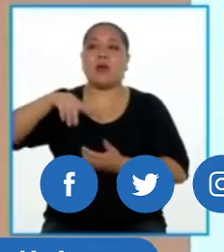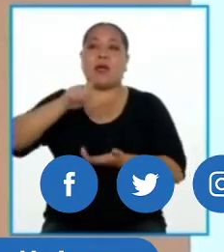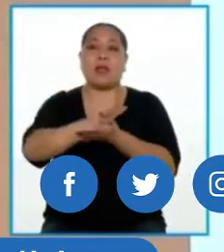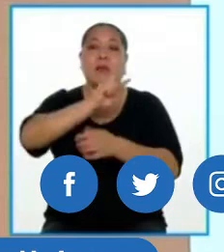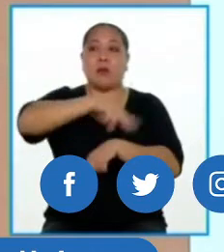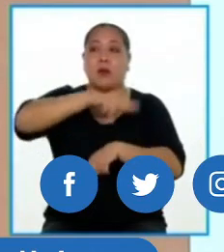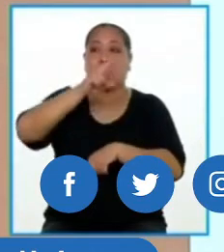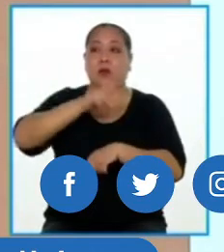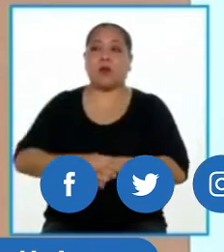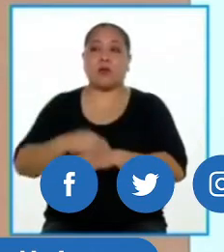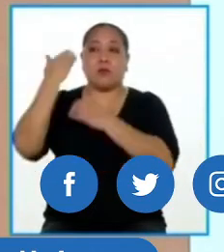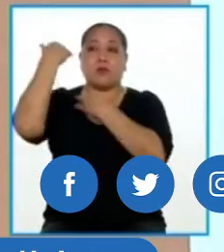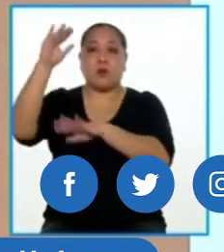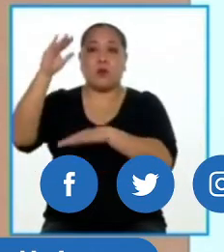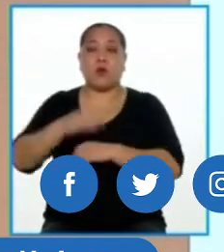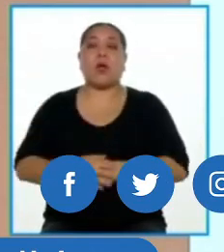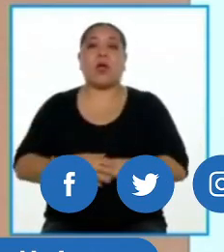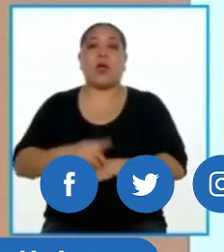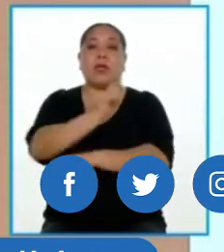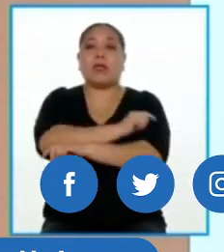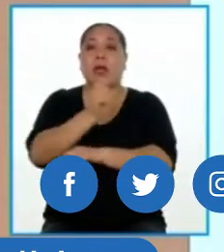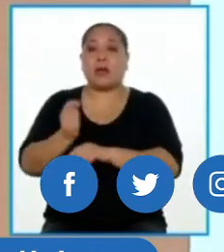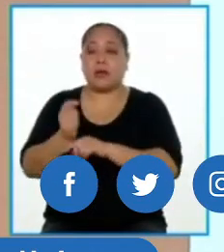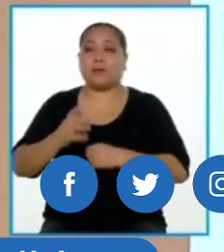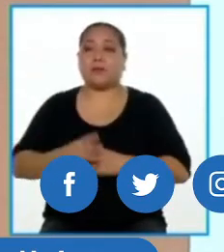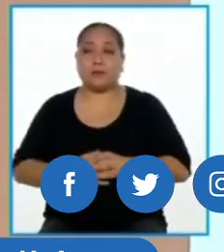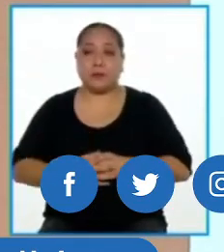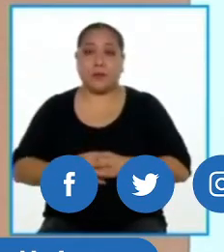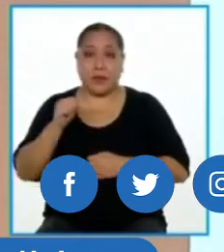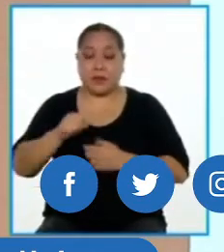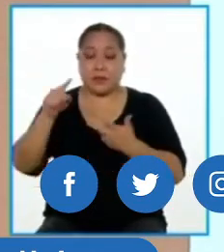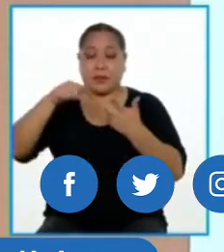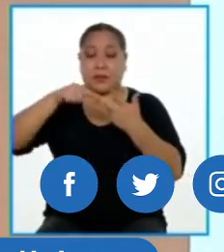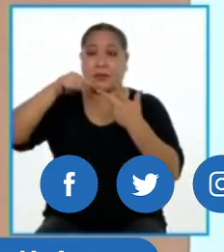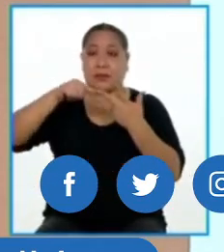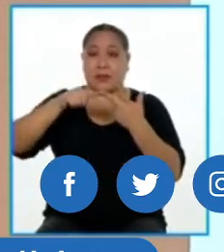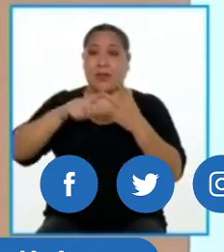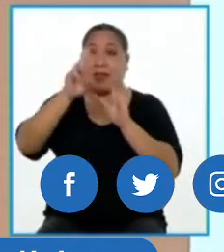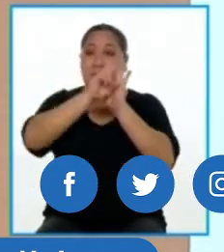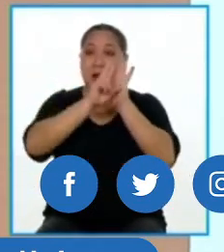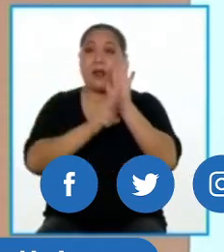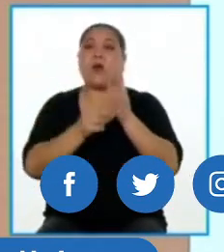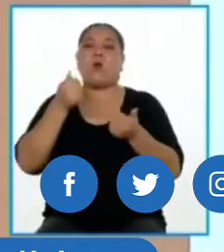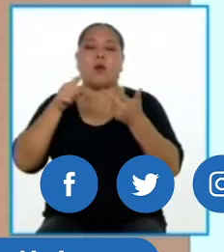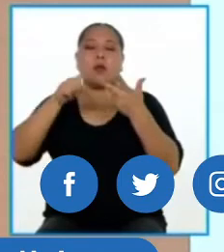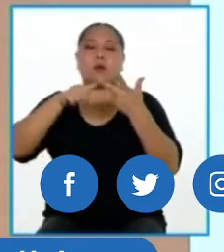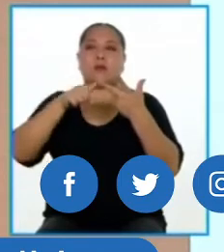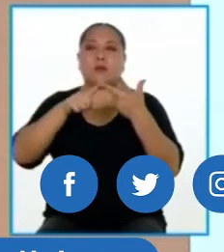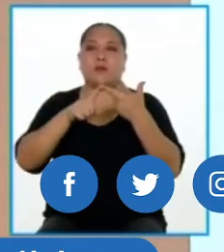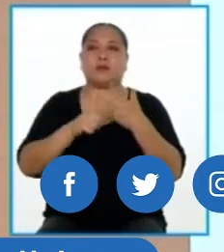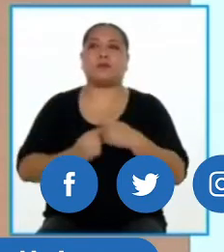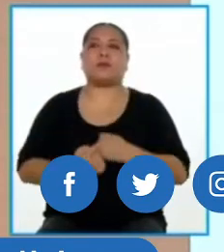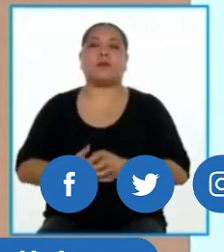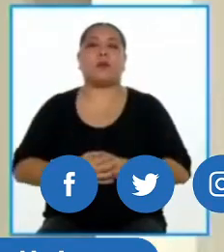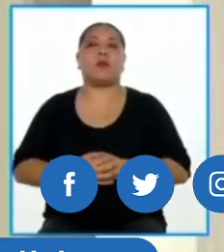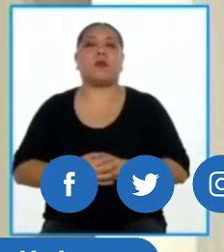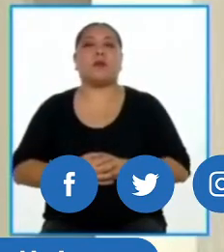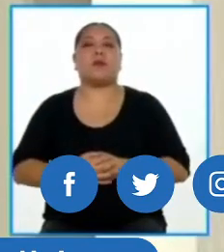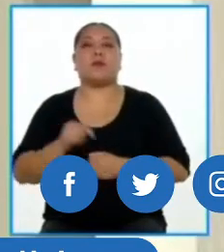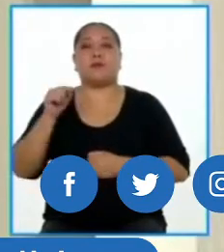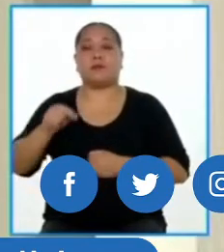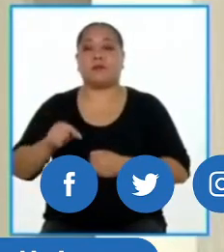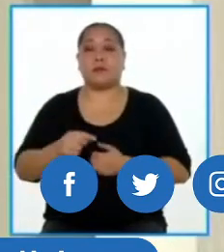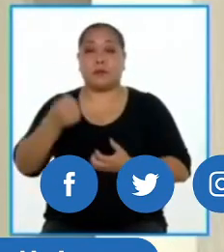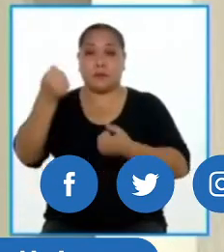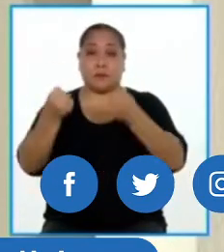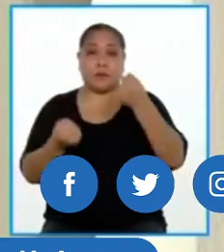Regiones, Piura, y Tacna, las medidas son las siguientes, restricciones en